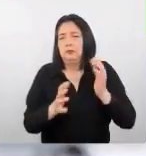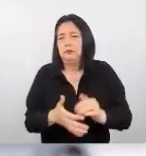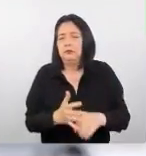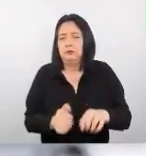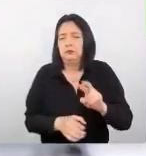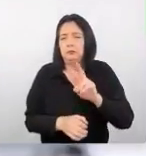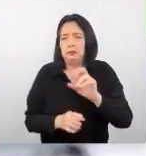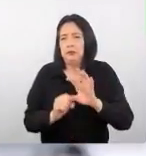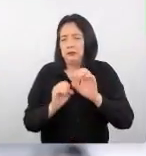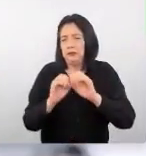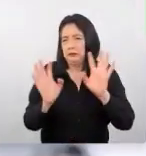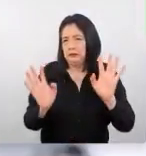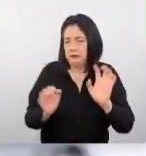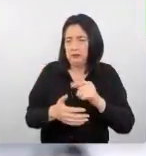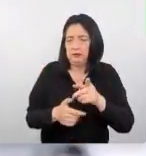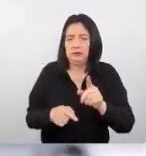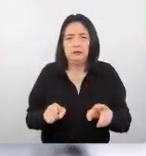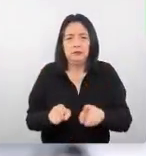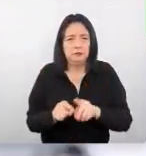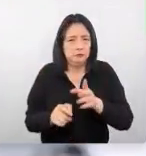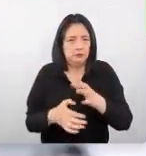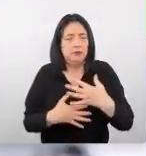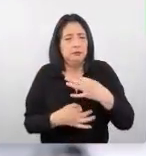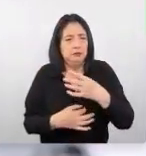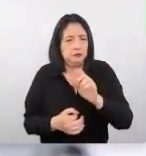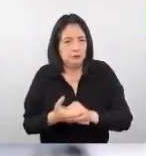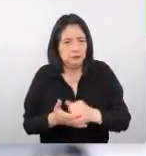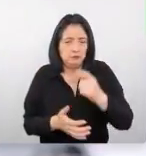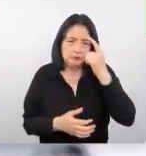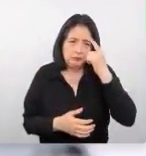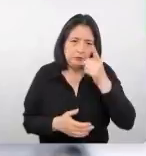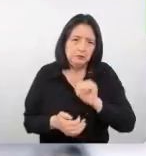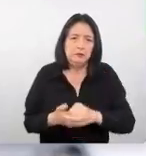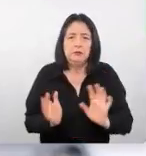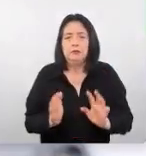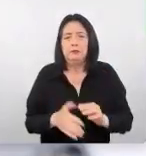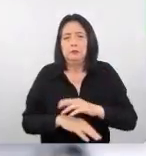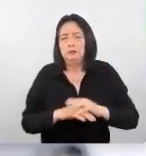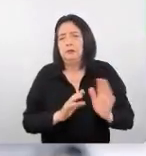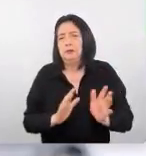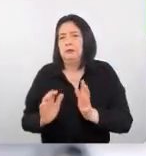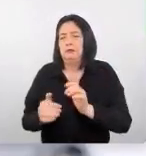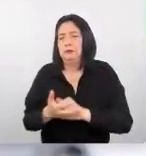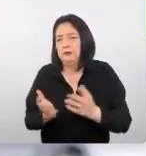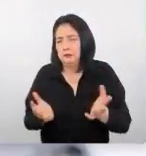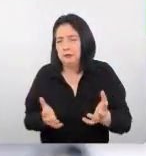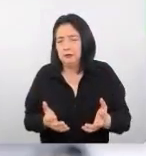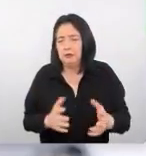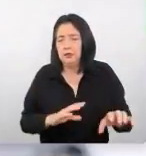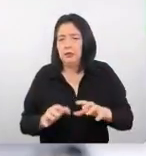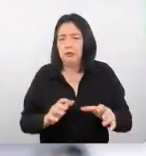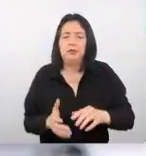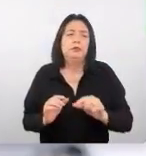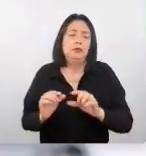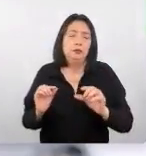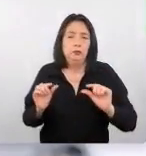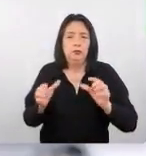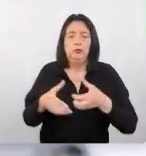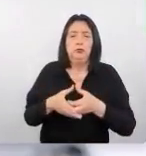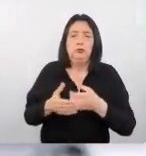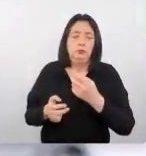días anuales entonces eso también es interesante tenerlo en consideración para poder planificar y crear nuestros paquetes turísticos